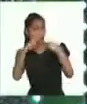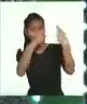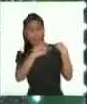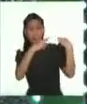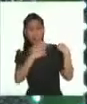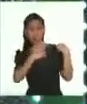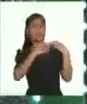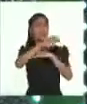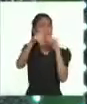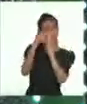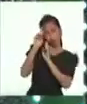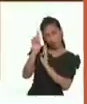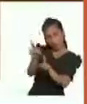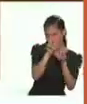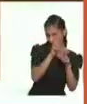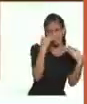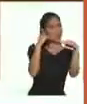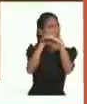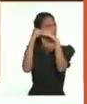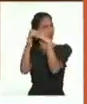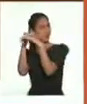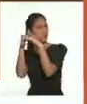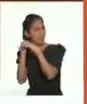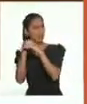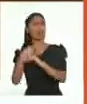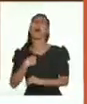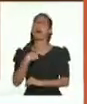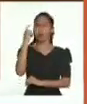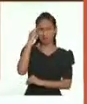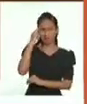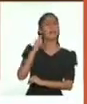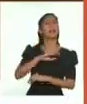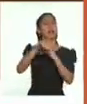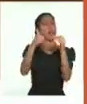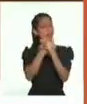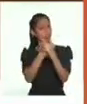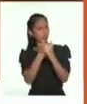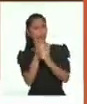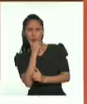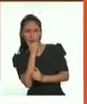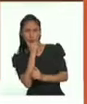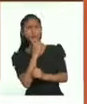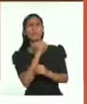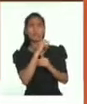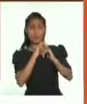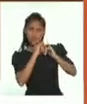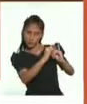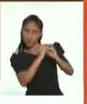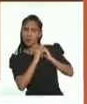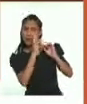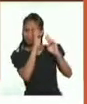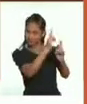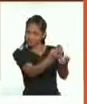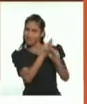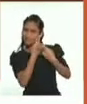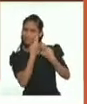con dignidad e igualdad. Sé que la igualdad significa que nos traten a todos por igual y con el mismo respeto, pero aún tengo dudas acerca de lo que es